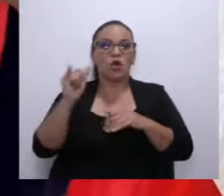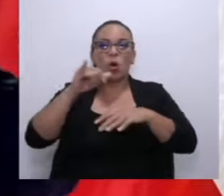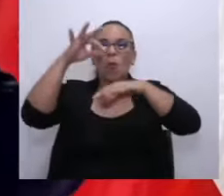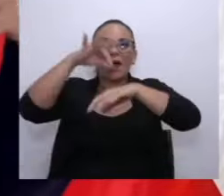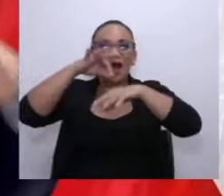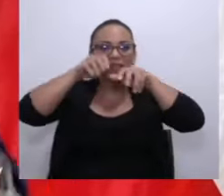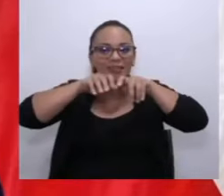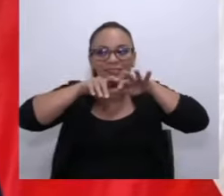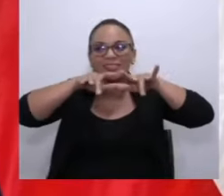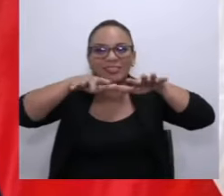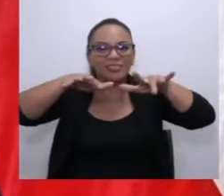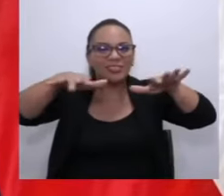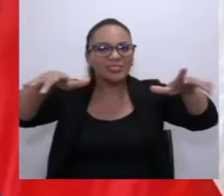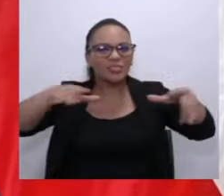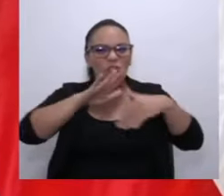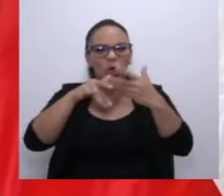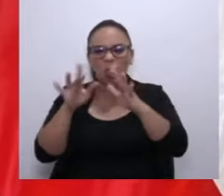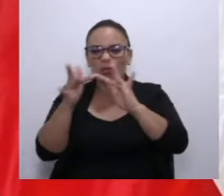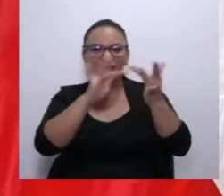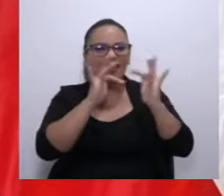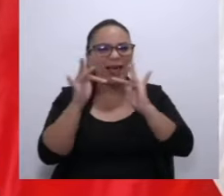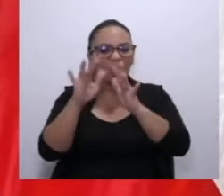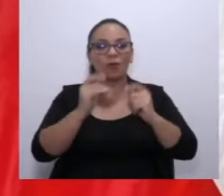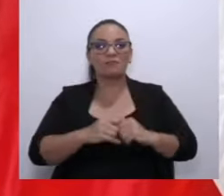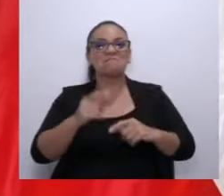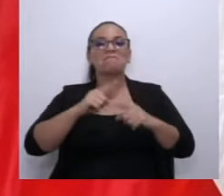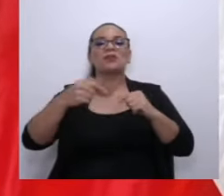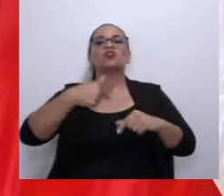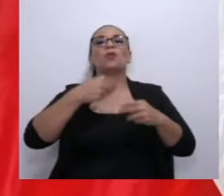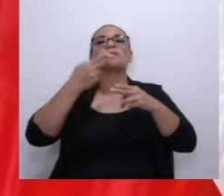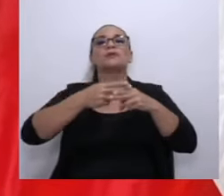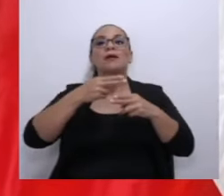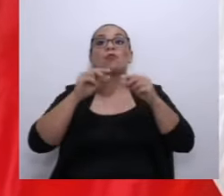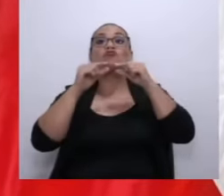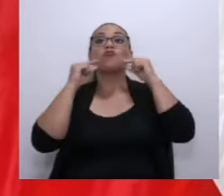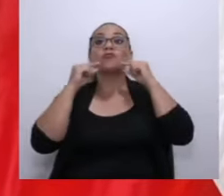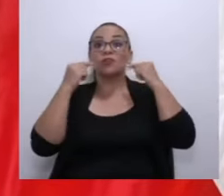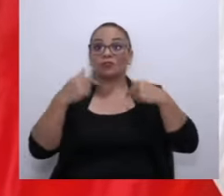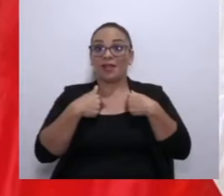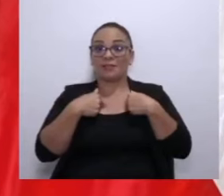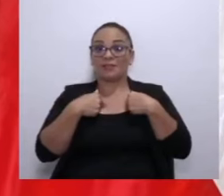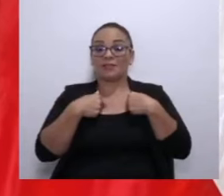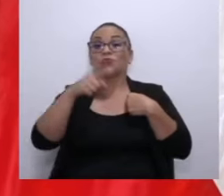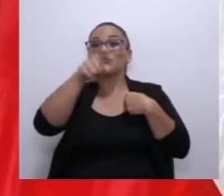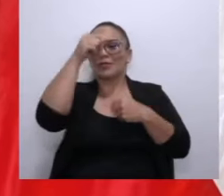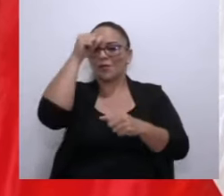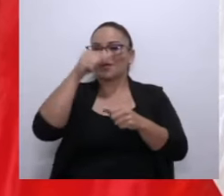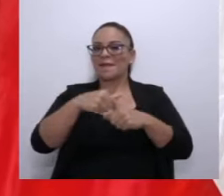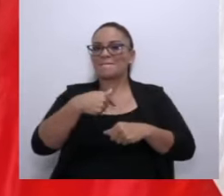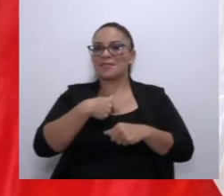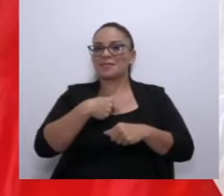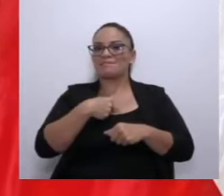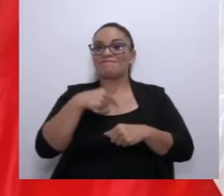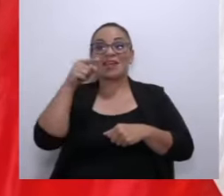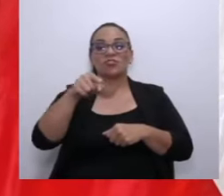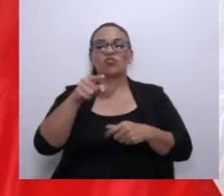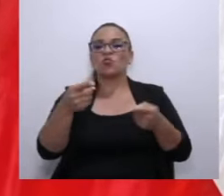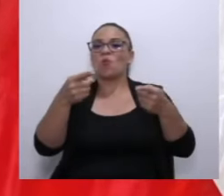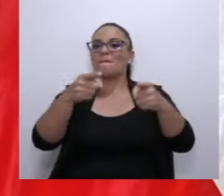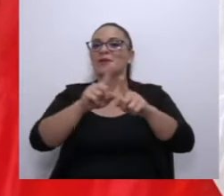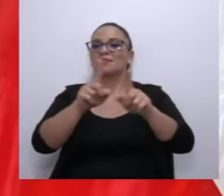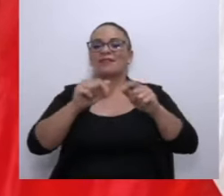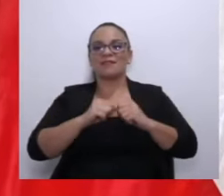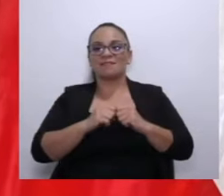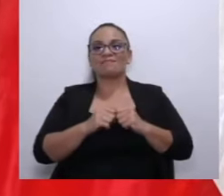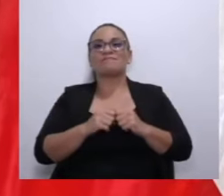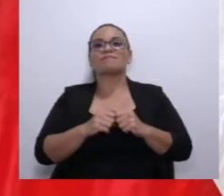está todo conectado en este país. Pero yo me llamo Rodrigo Chávez, acuérdese de mí que esto no va a ocurrir sin una